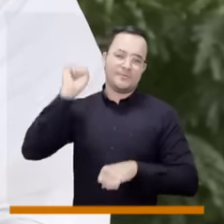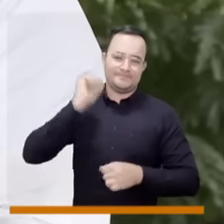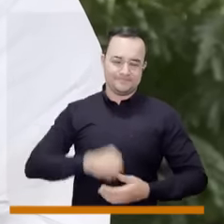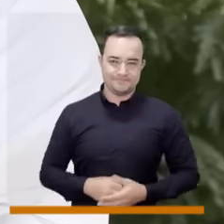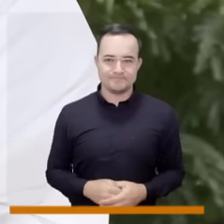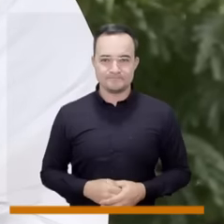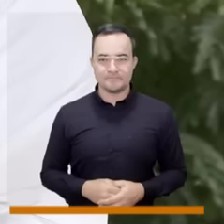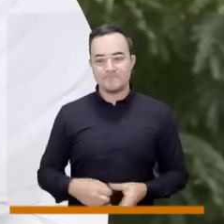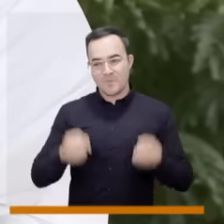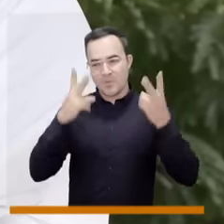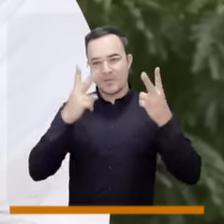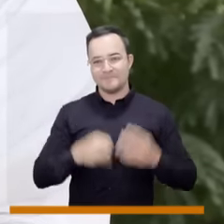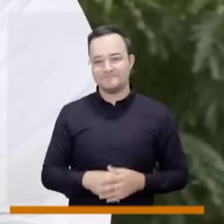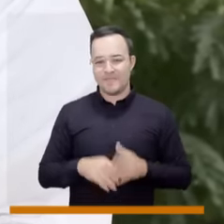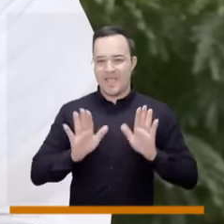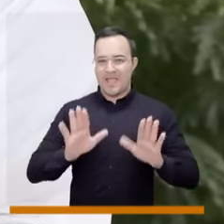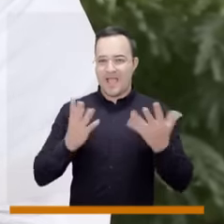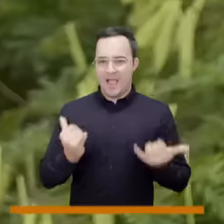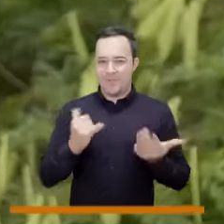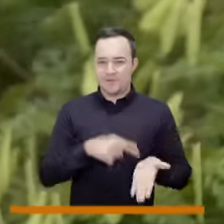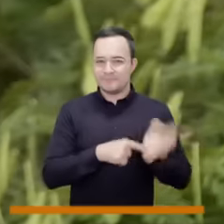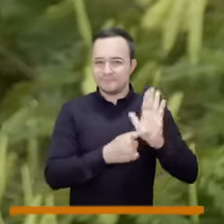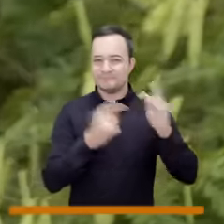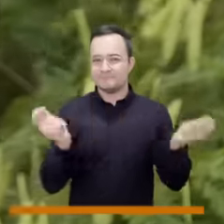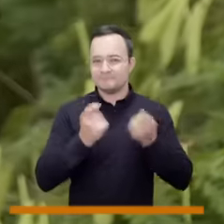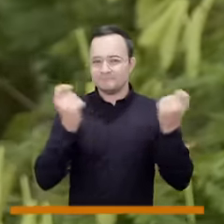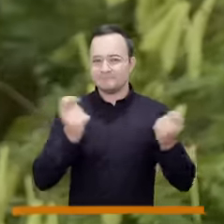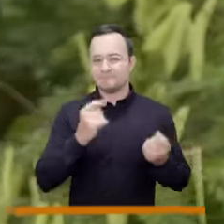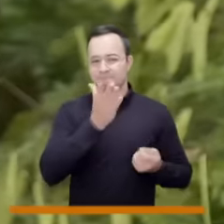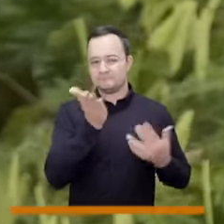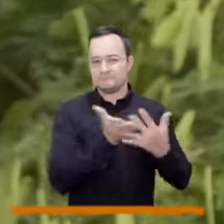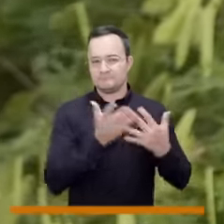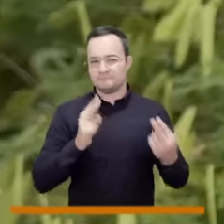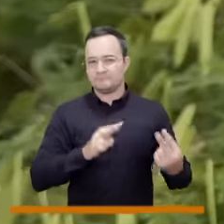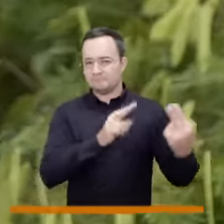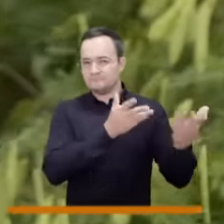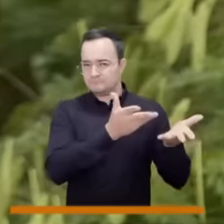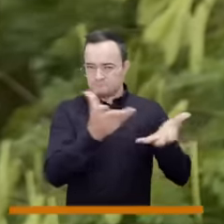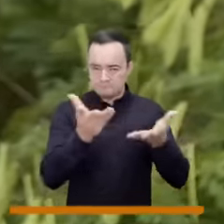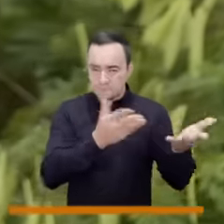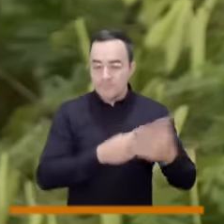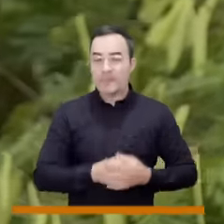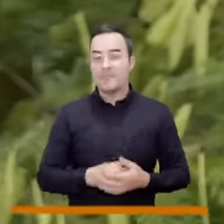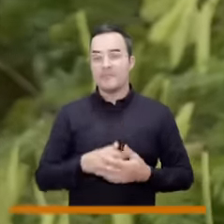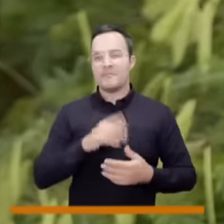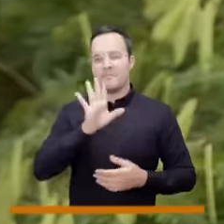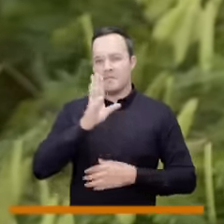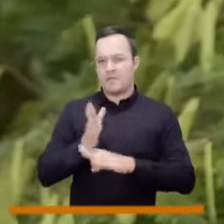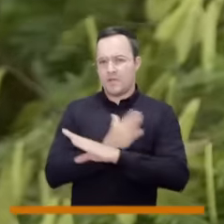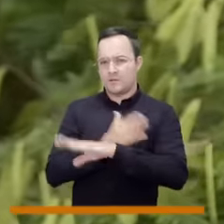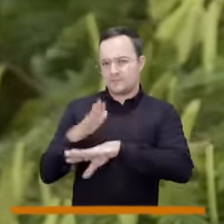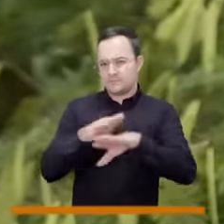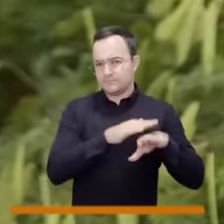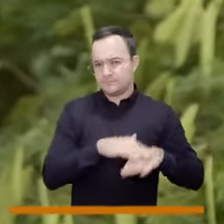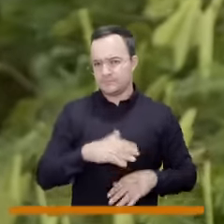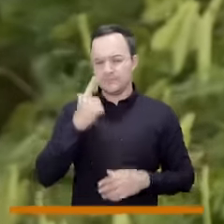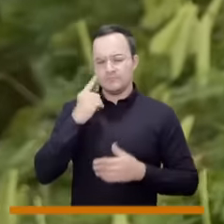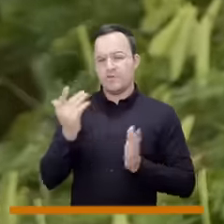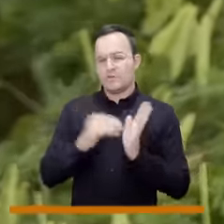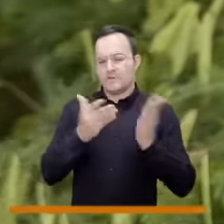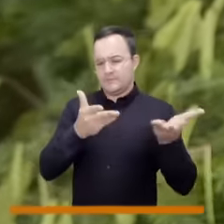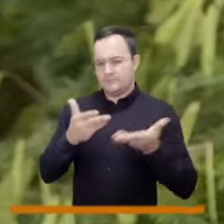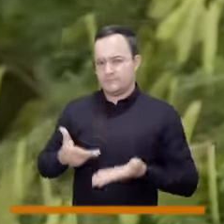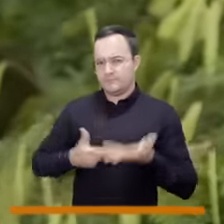transparente y una demanda que fue exitosa. Pues bueno, es momento de irnos a una pausa, pero no podemos irnos también si seguirles